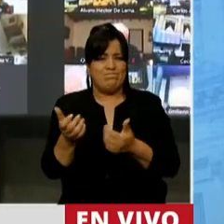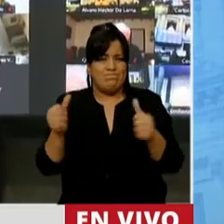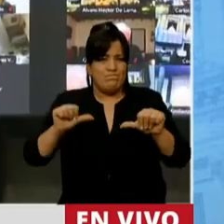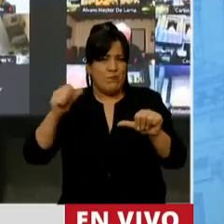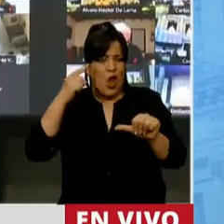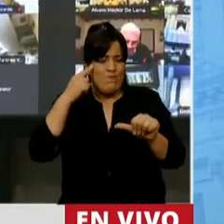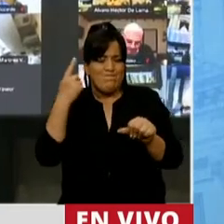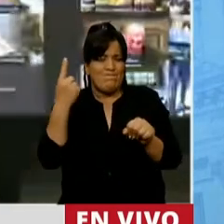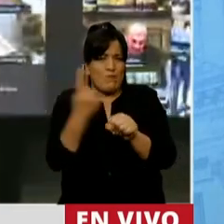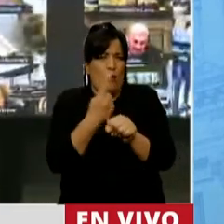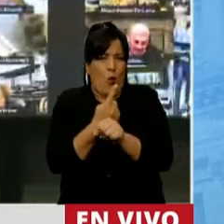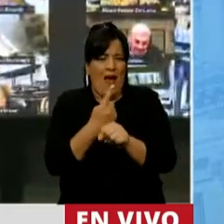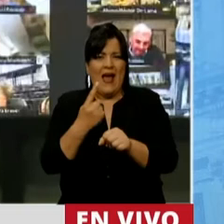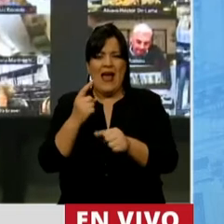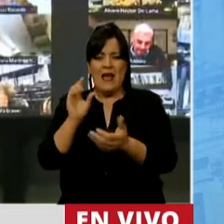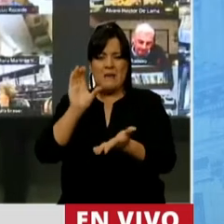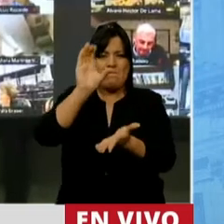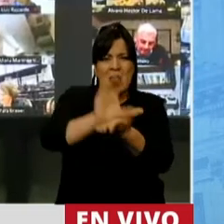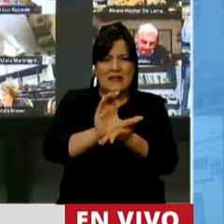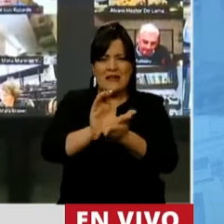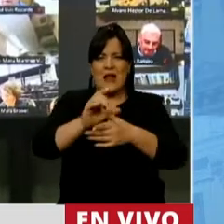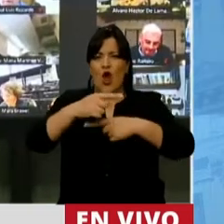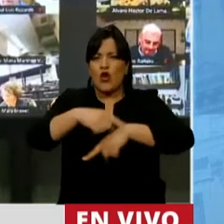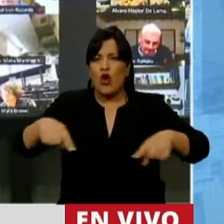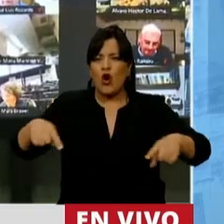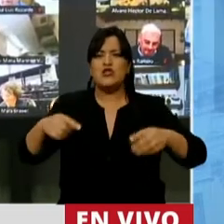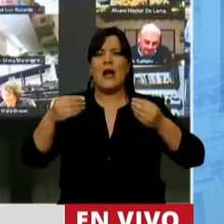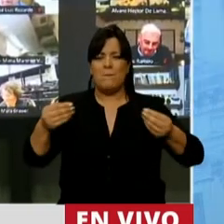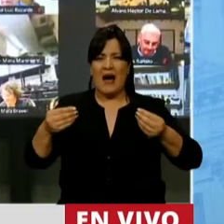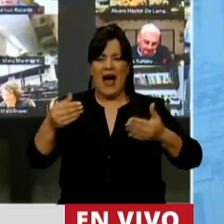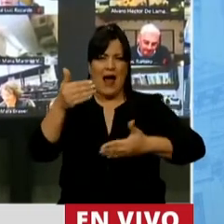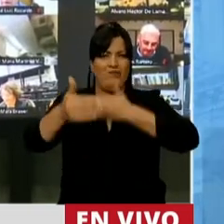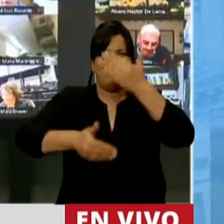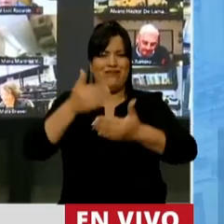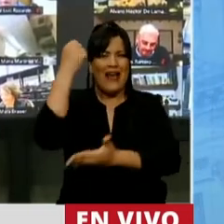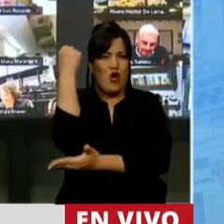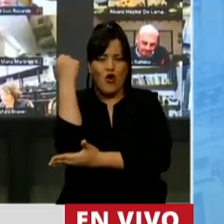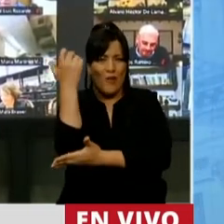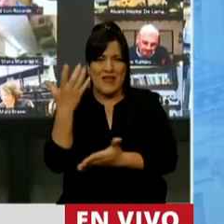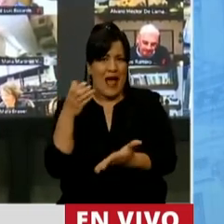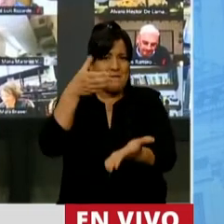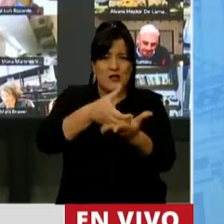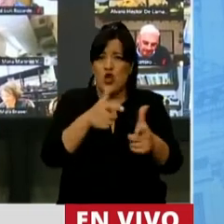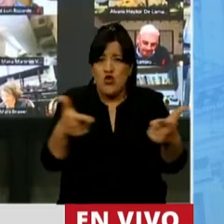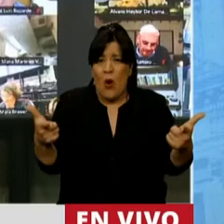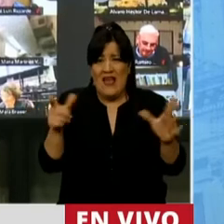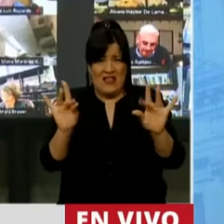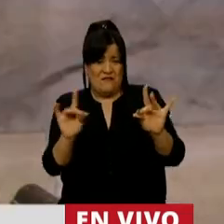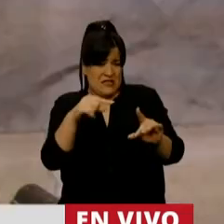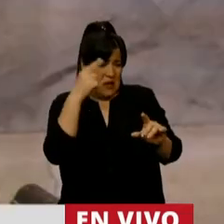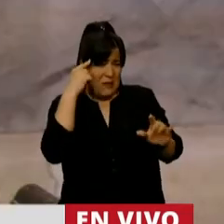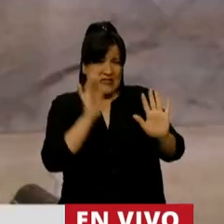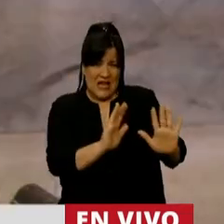invertir en activos físicos para darle tono a la economía, es muy difícil pensar en este nivel de